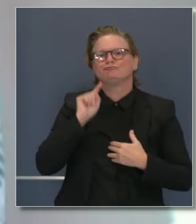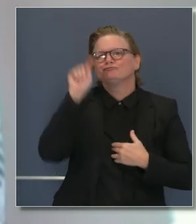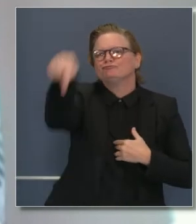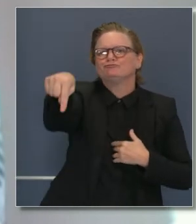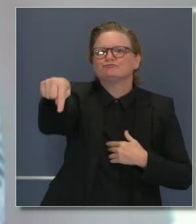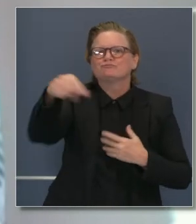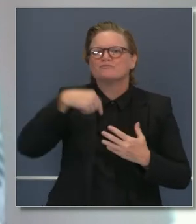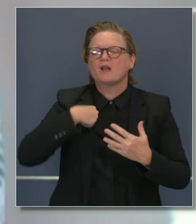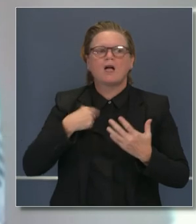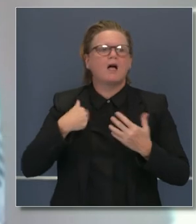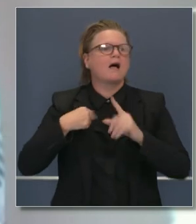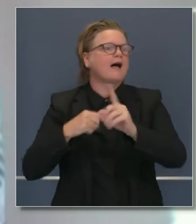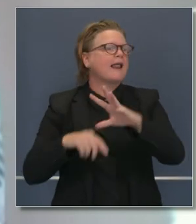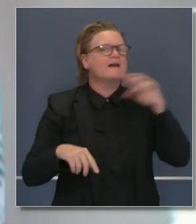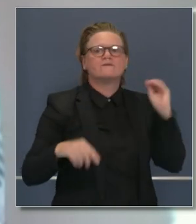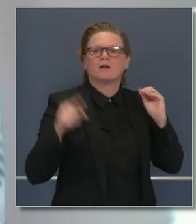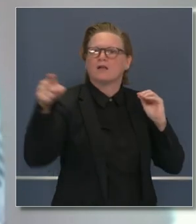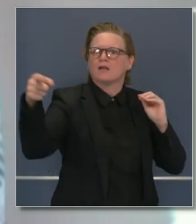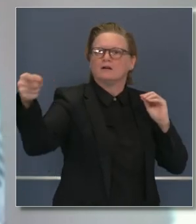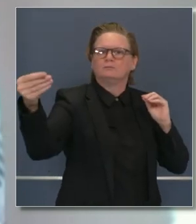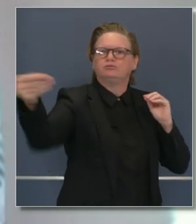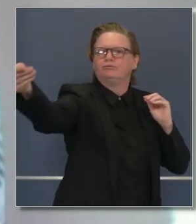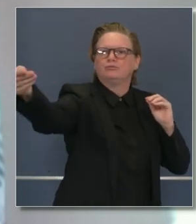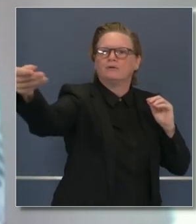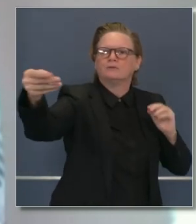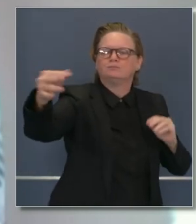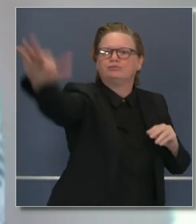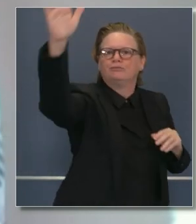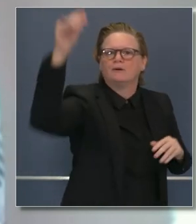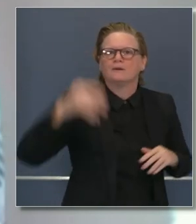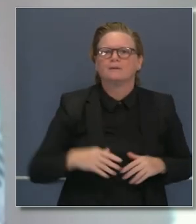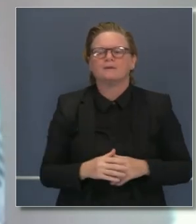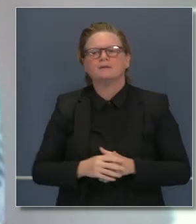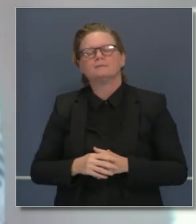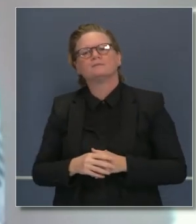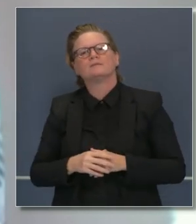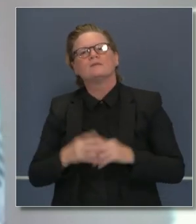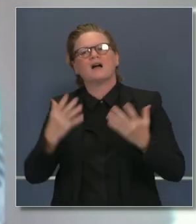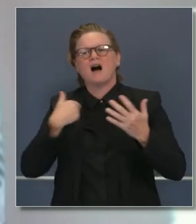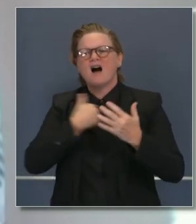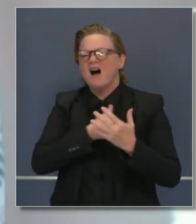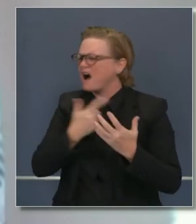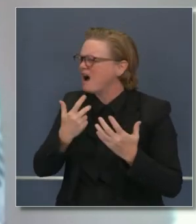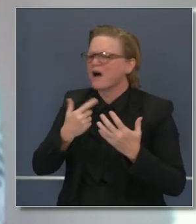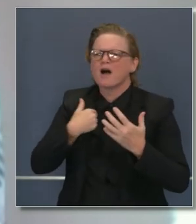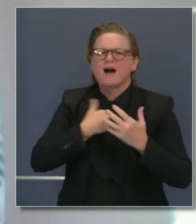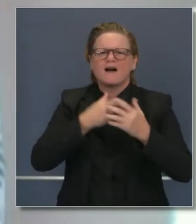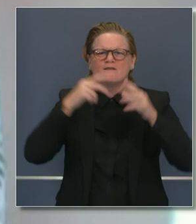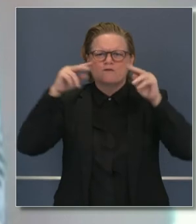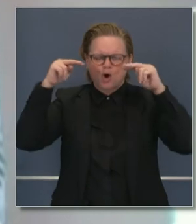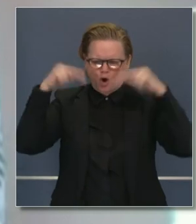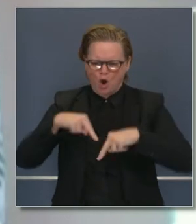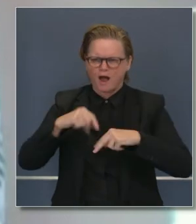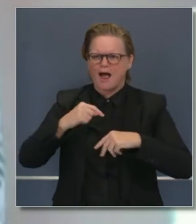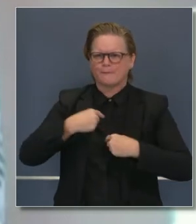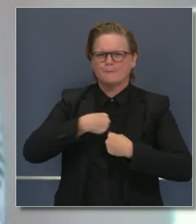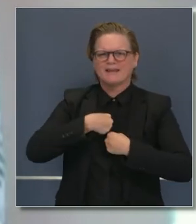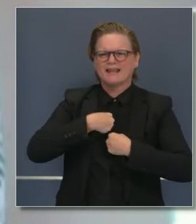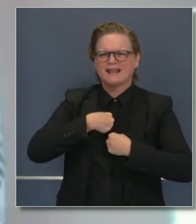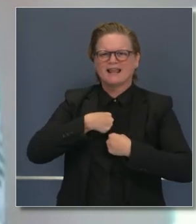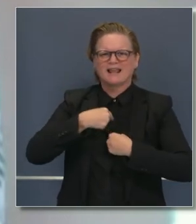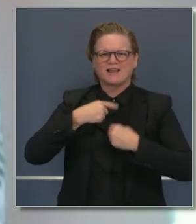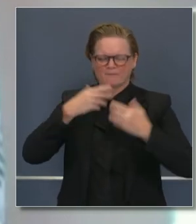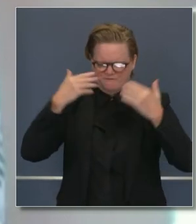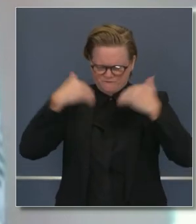y que pueda infectar a otros. Así que realmente es transmisión comunitaria y ese es el primer